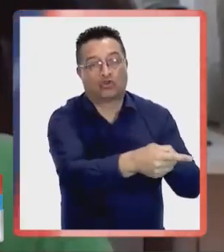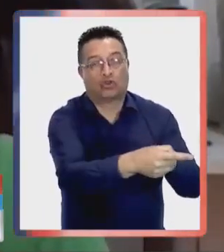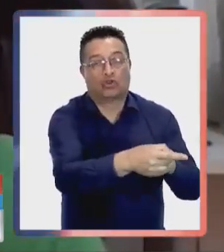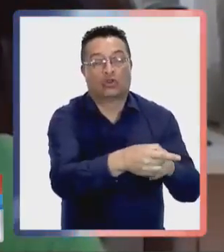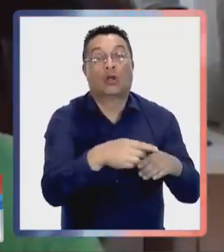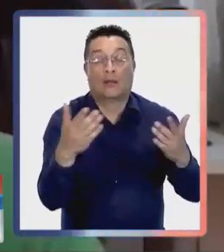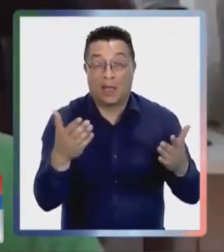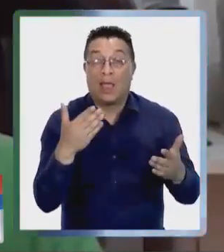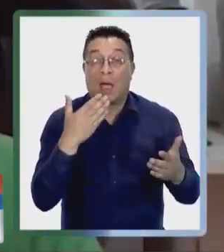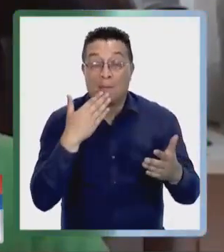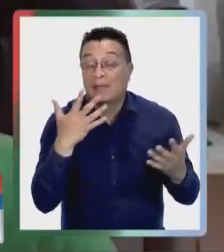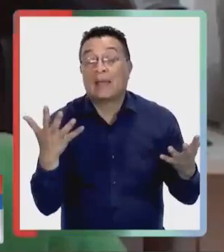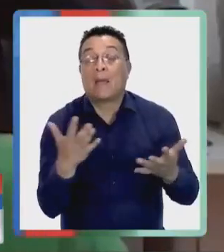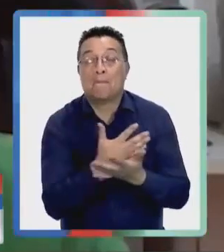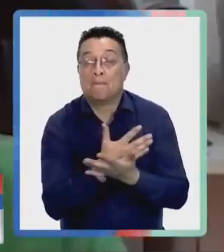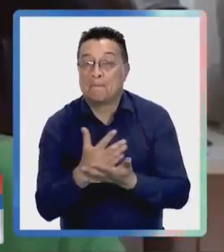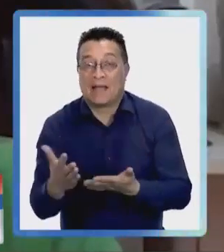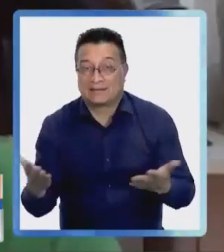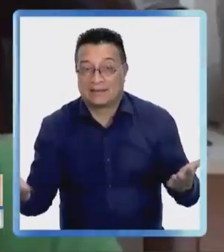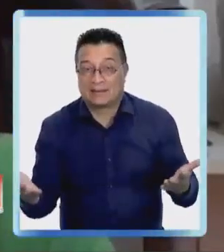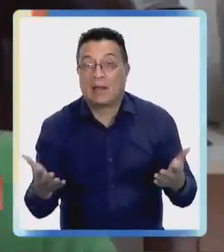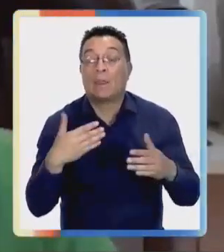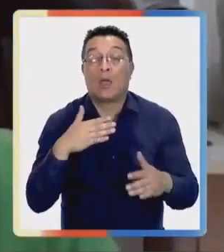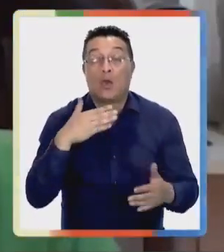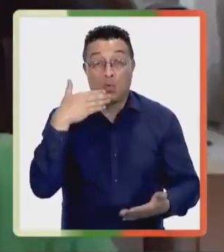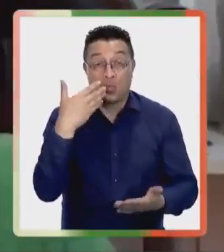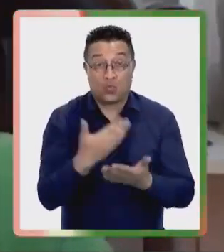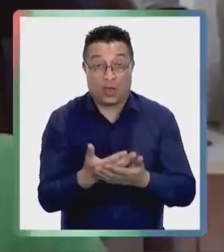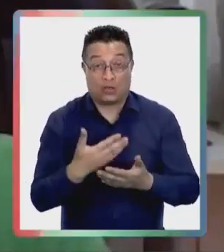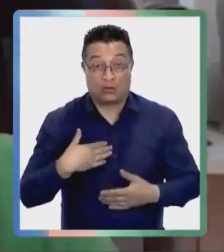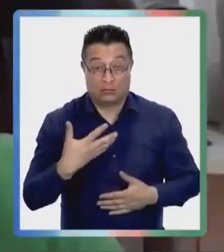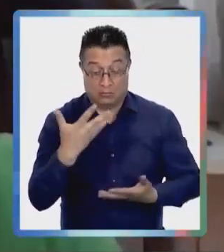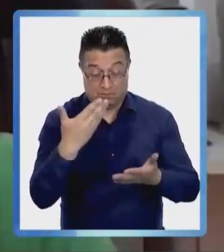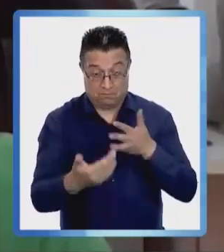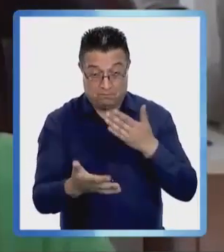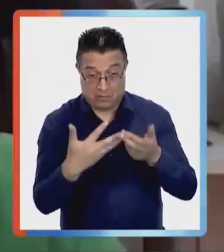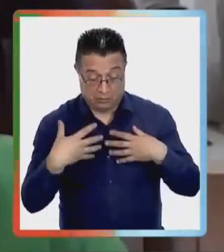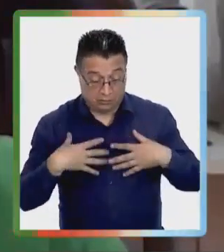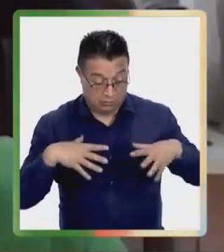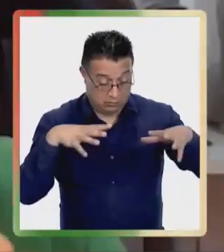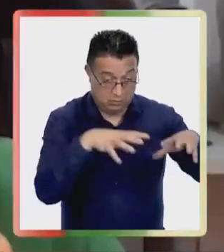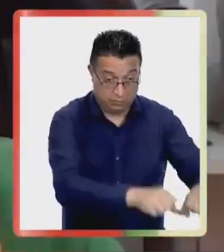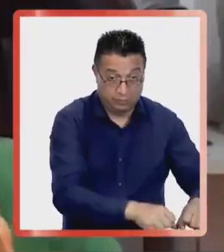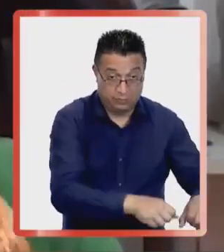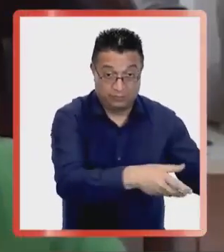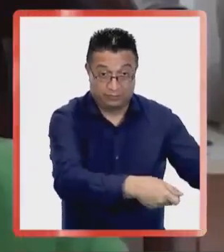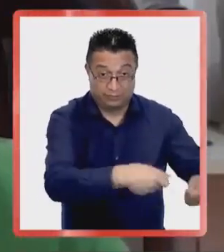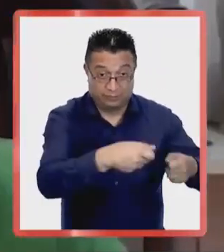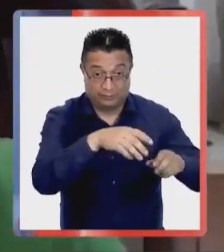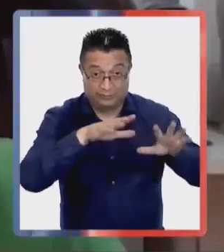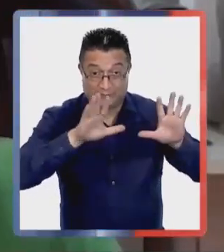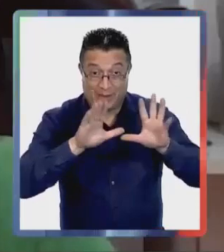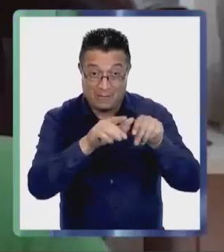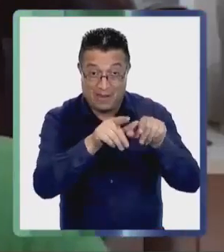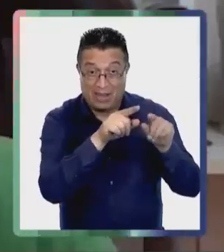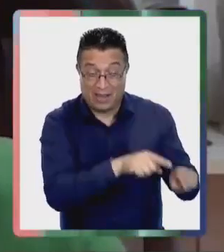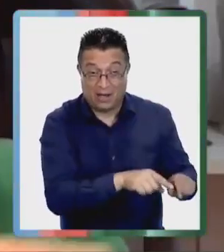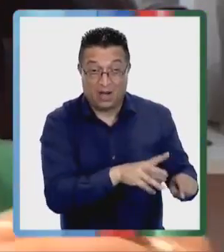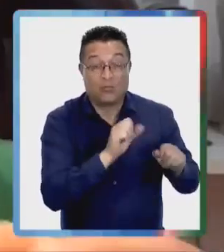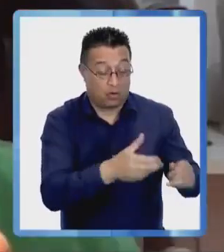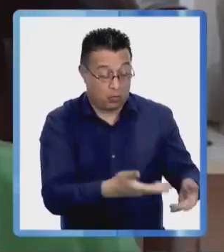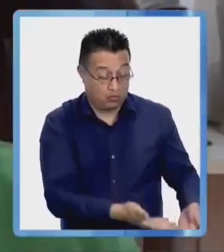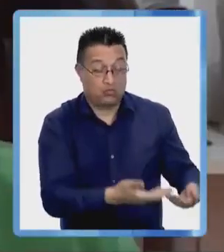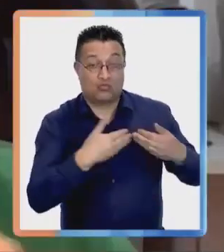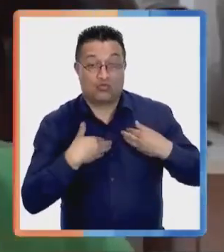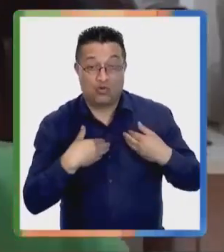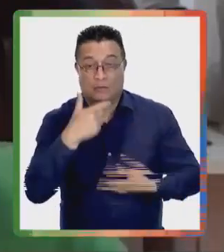repente entre animales. El tema pasa que cuando, por ejemplo, se manipulan esas aves o